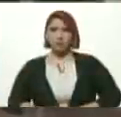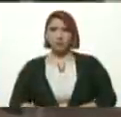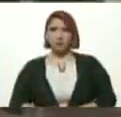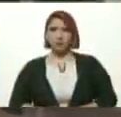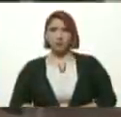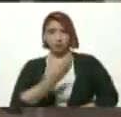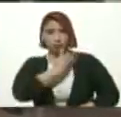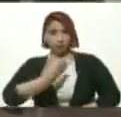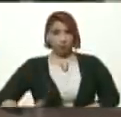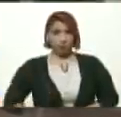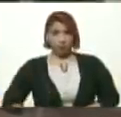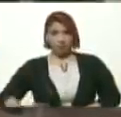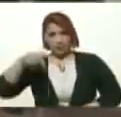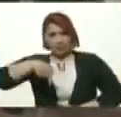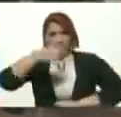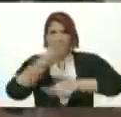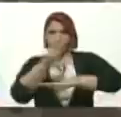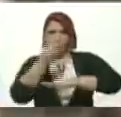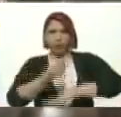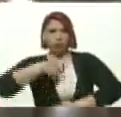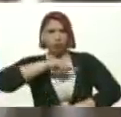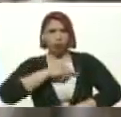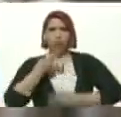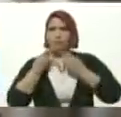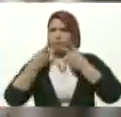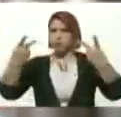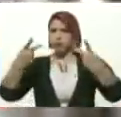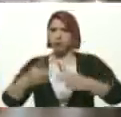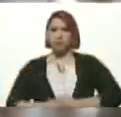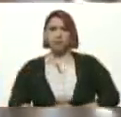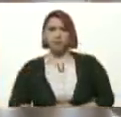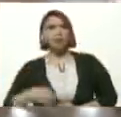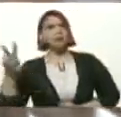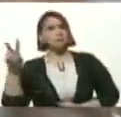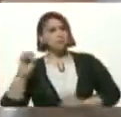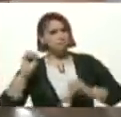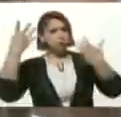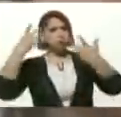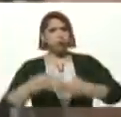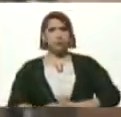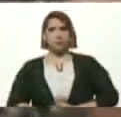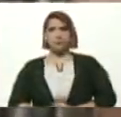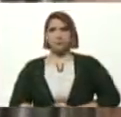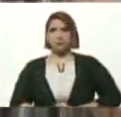Presidente Desde Monaga Nosotros decimos Que Venceremos